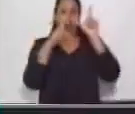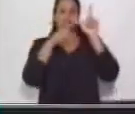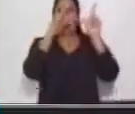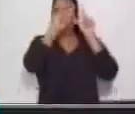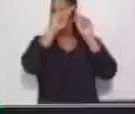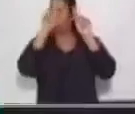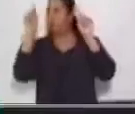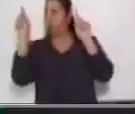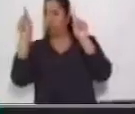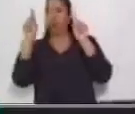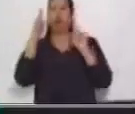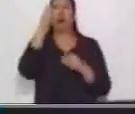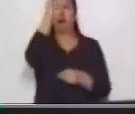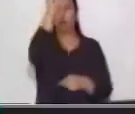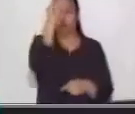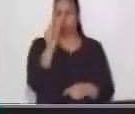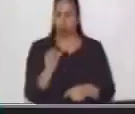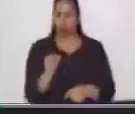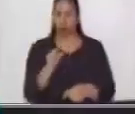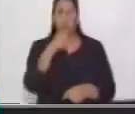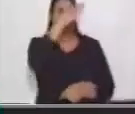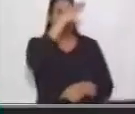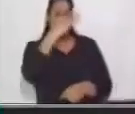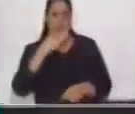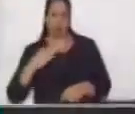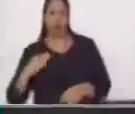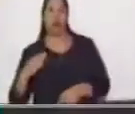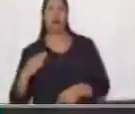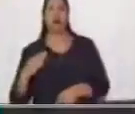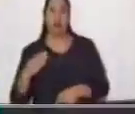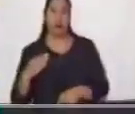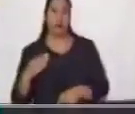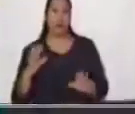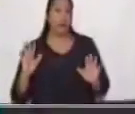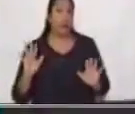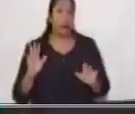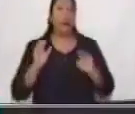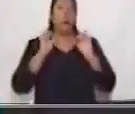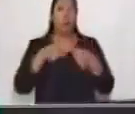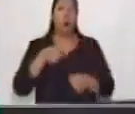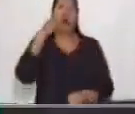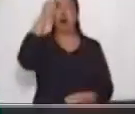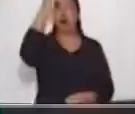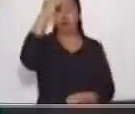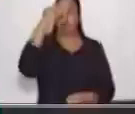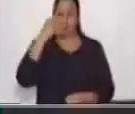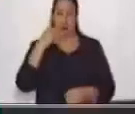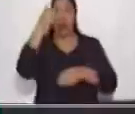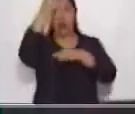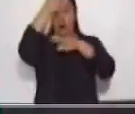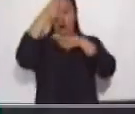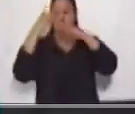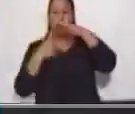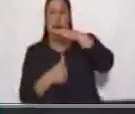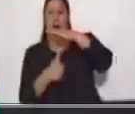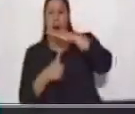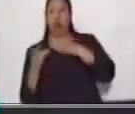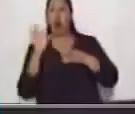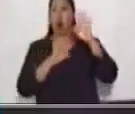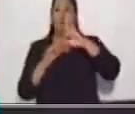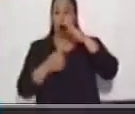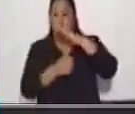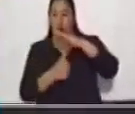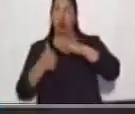vertical y hay diagonal. Las palabras pueden estar de arriba hacia abajo, de abajo hacia arriba. En